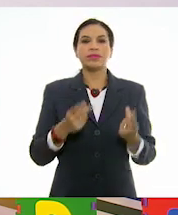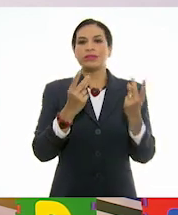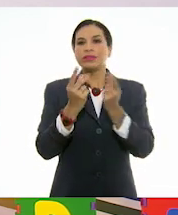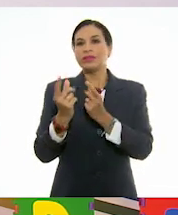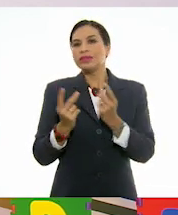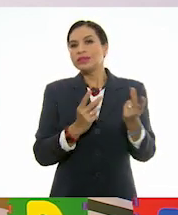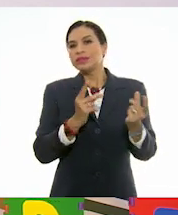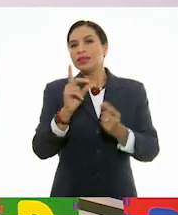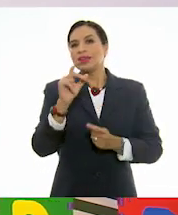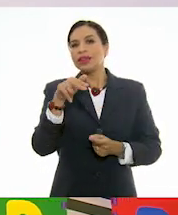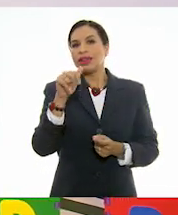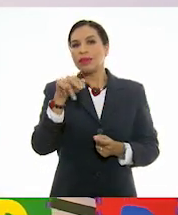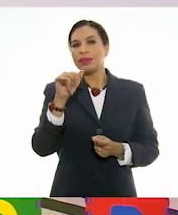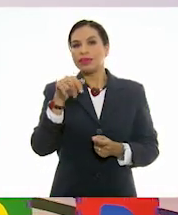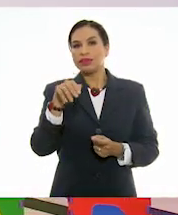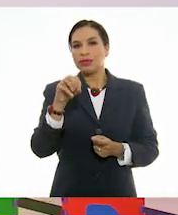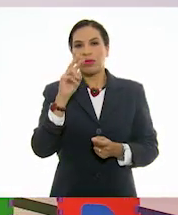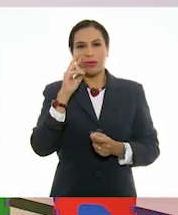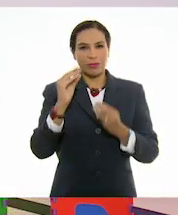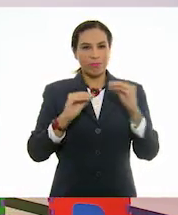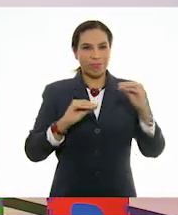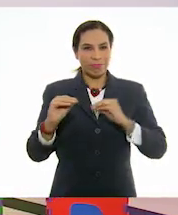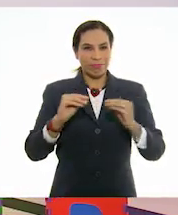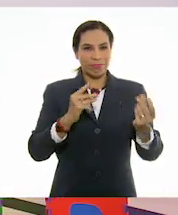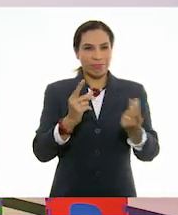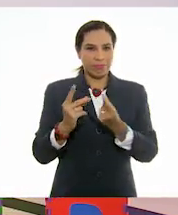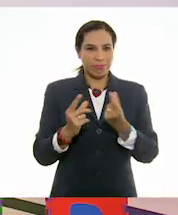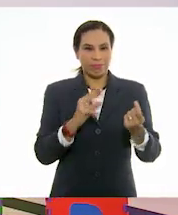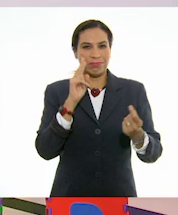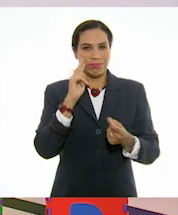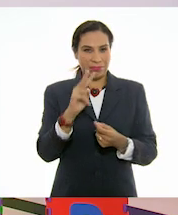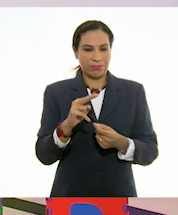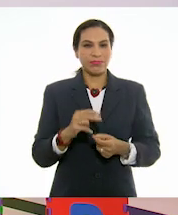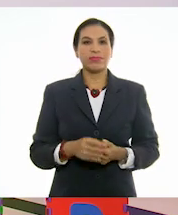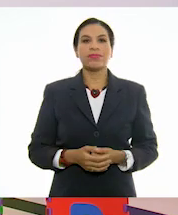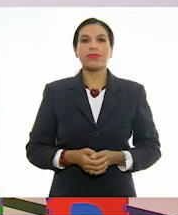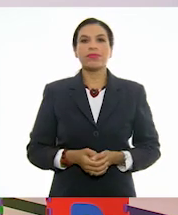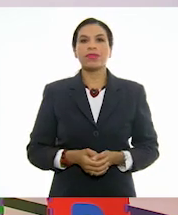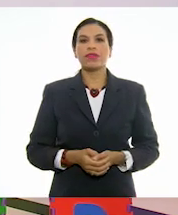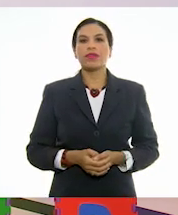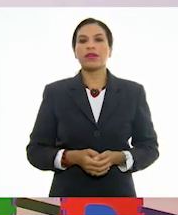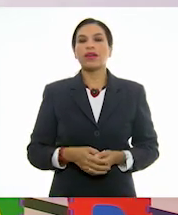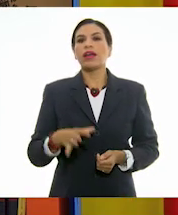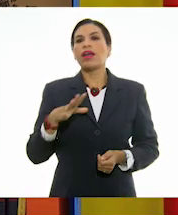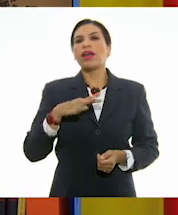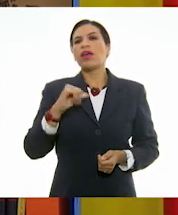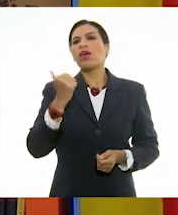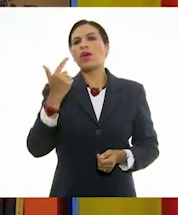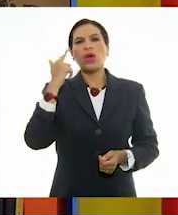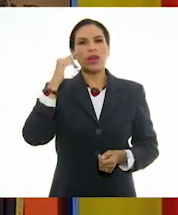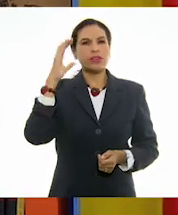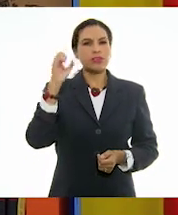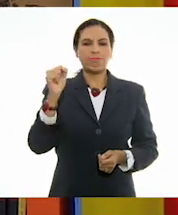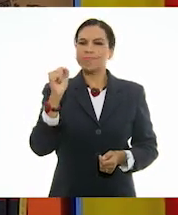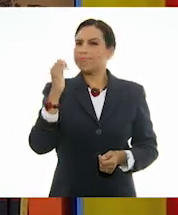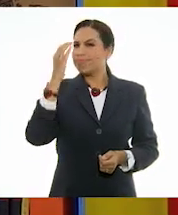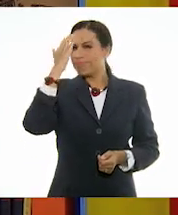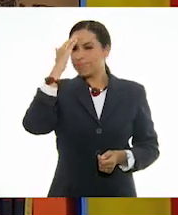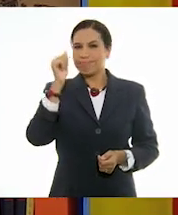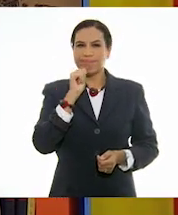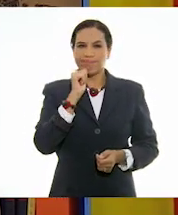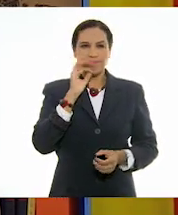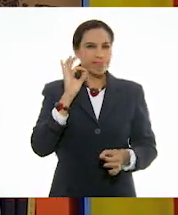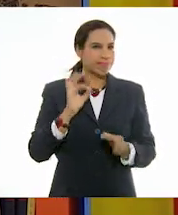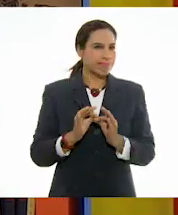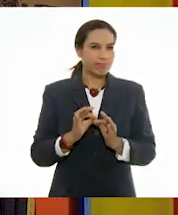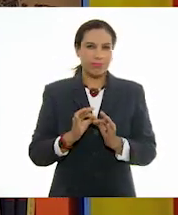Dinamismo. Dinamismo. Muy bien. Lo vamos a colocar aquí, el dinamismo. Tal vez hay algunos conceptos que no conocemos a la